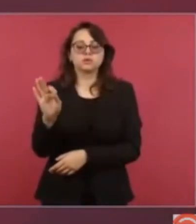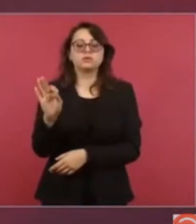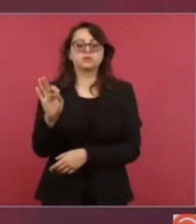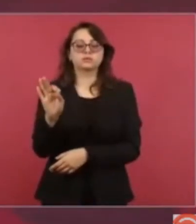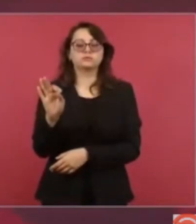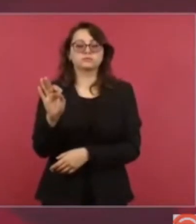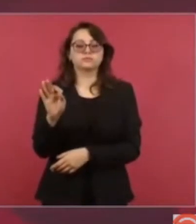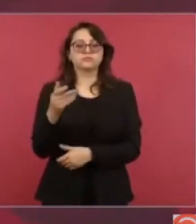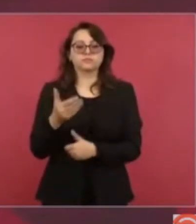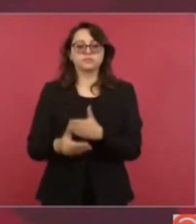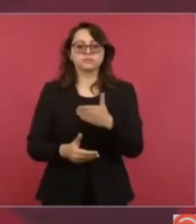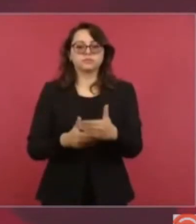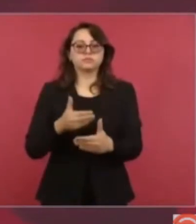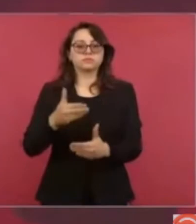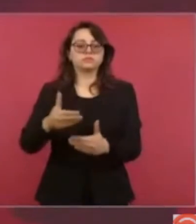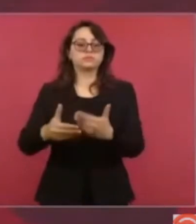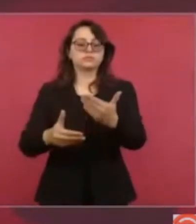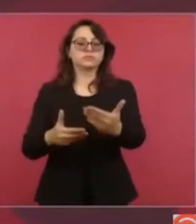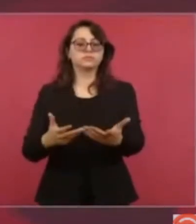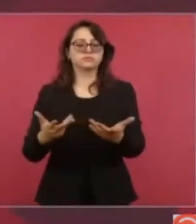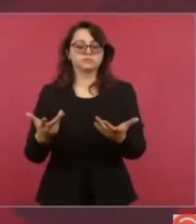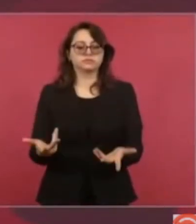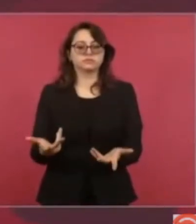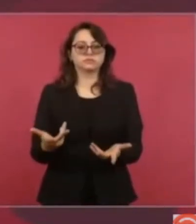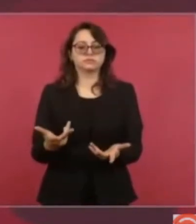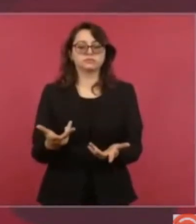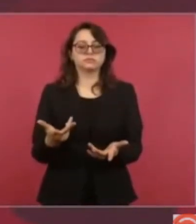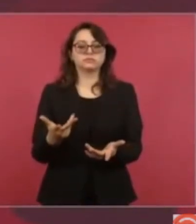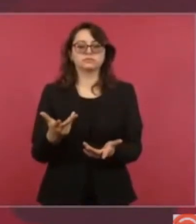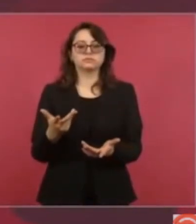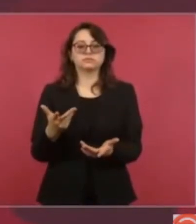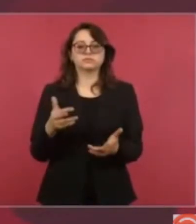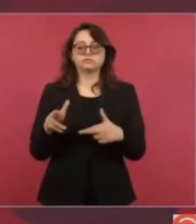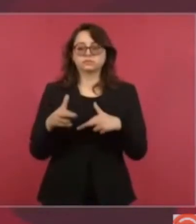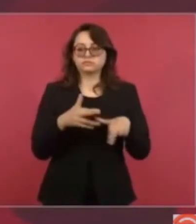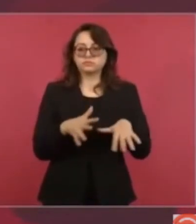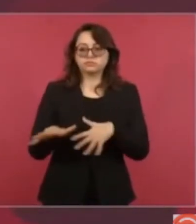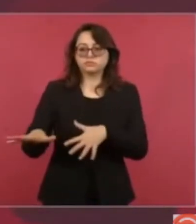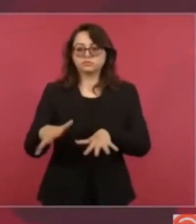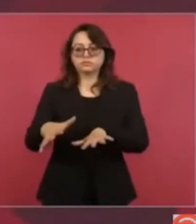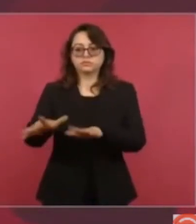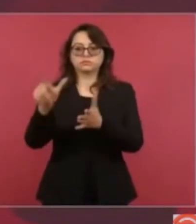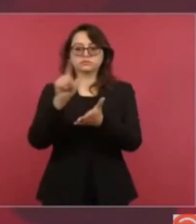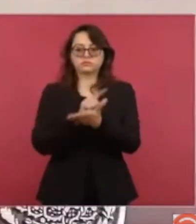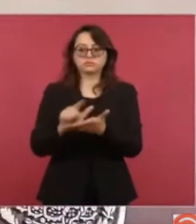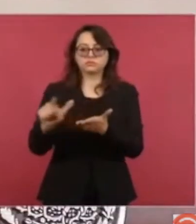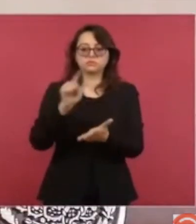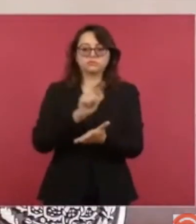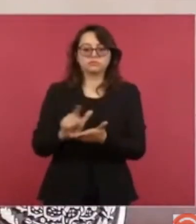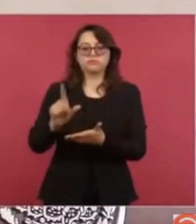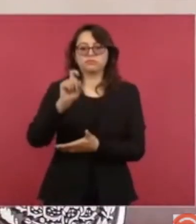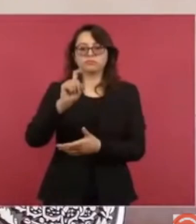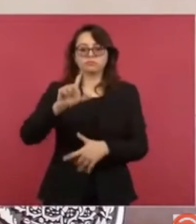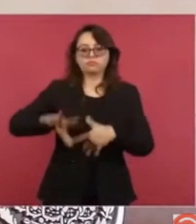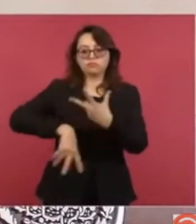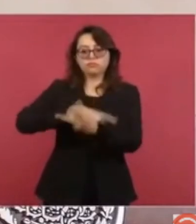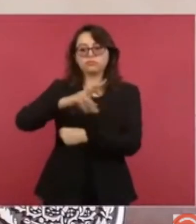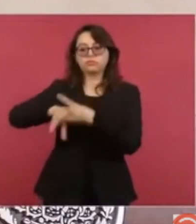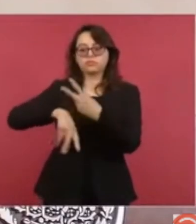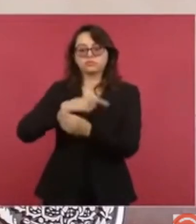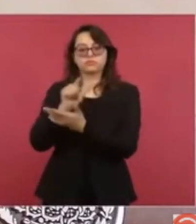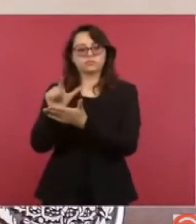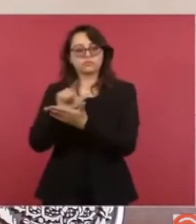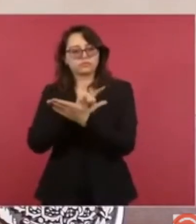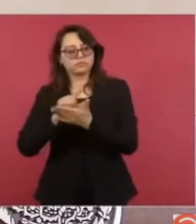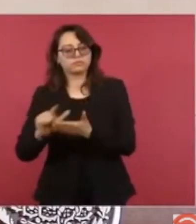para limpiar del río, para potabilizar las aguas,